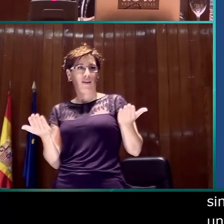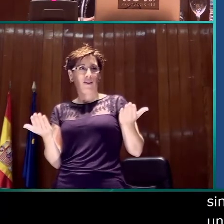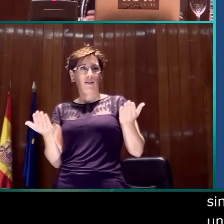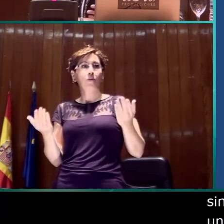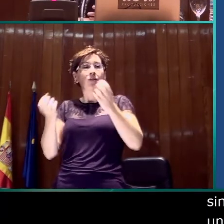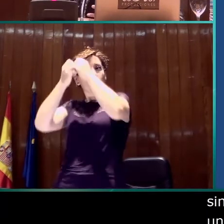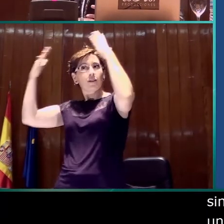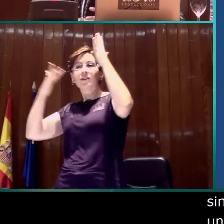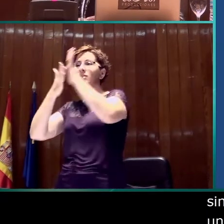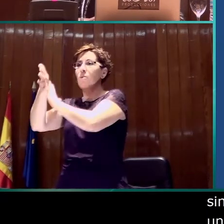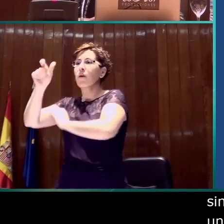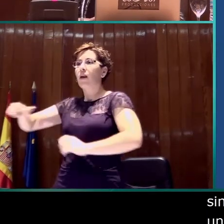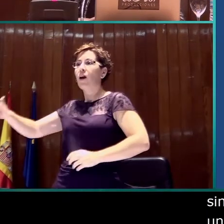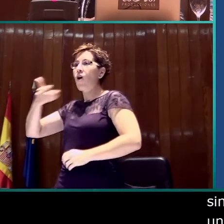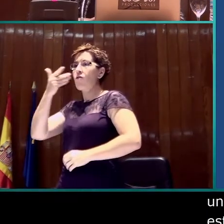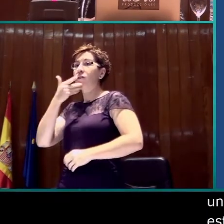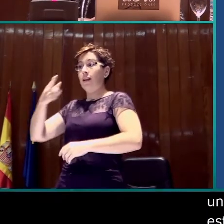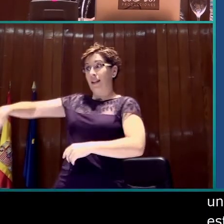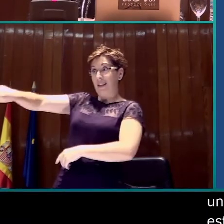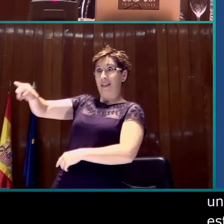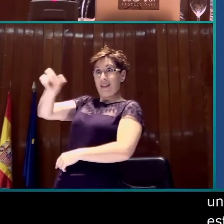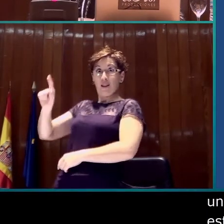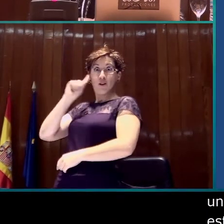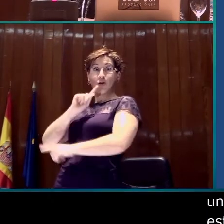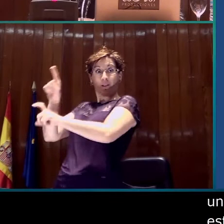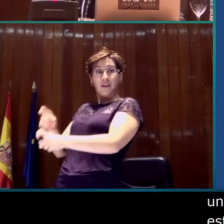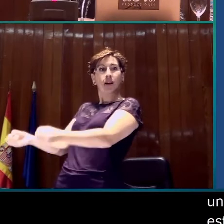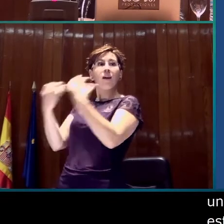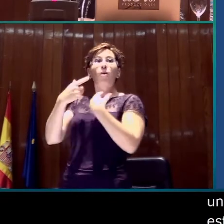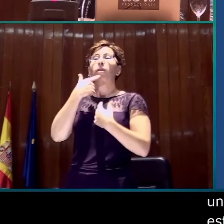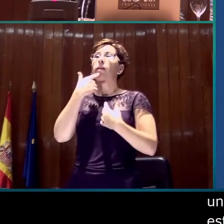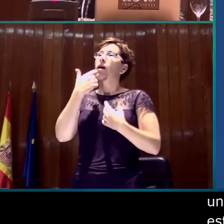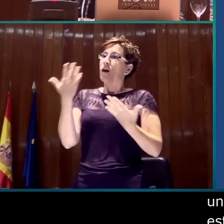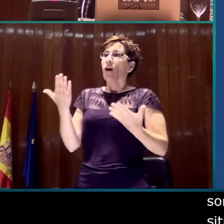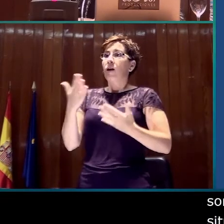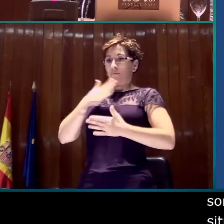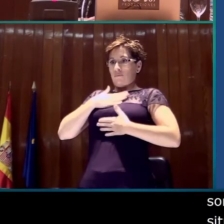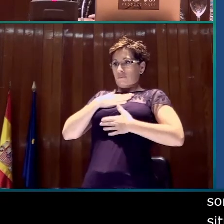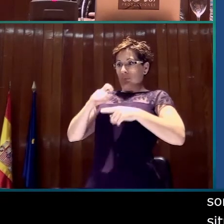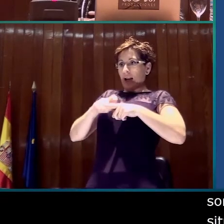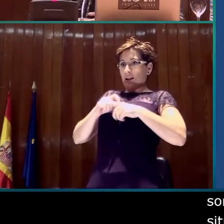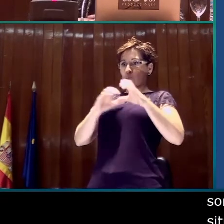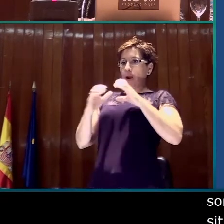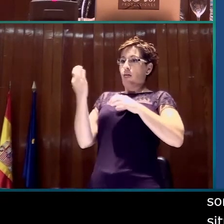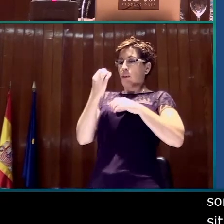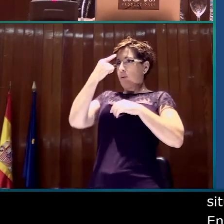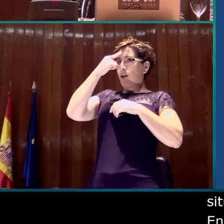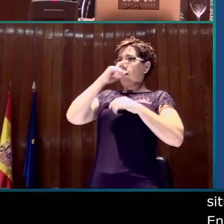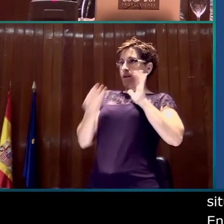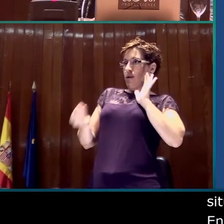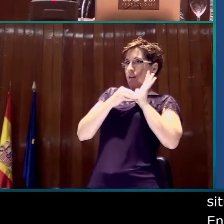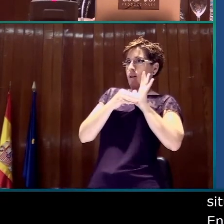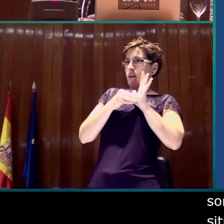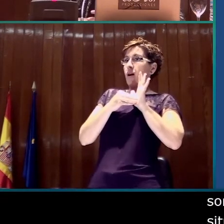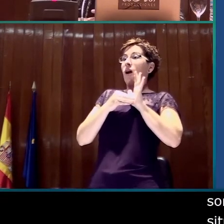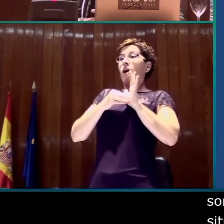de acuerdo a sus características comunicativas, se tenía que haber tenido también en cuenta la disposición de este servicio y haberles comunicado